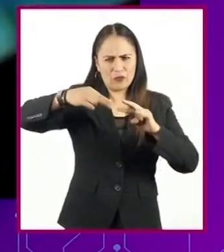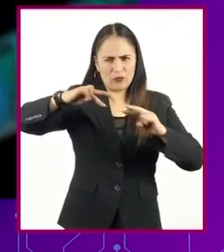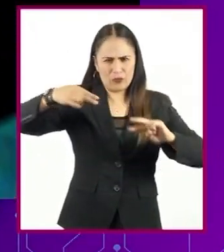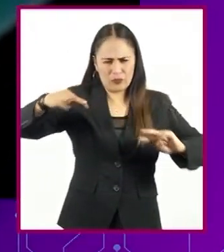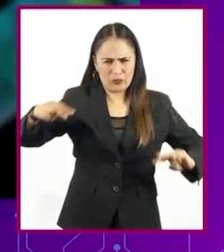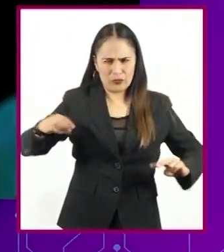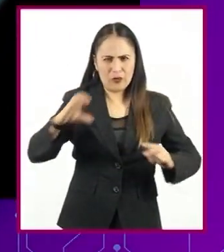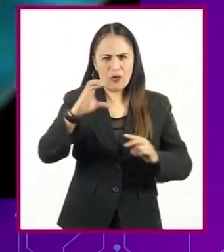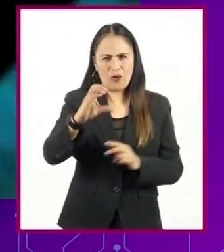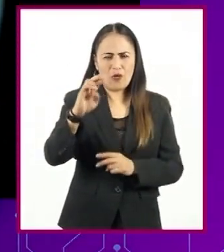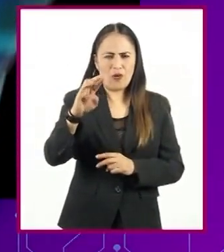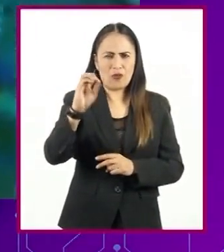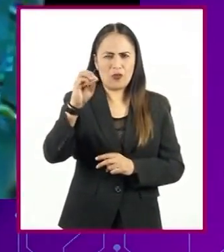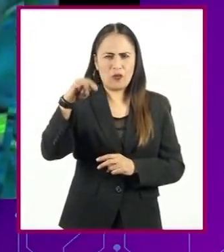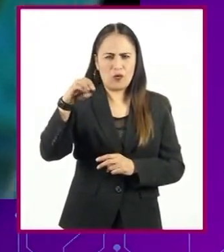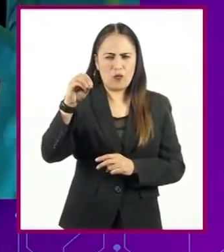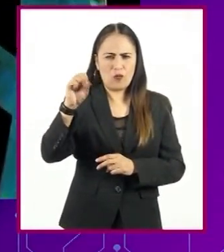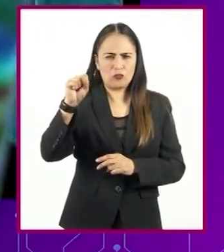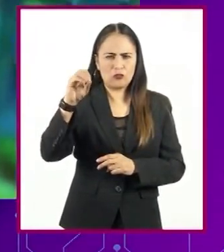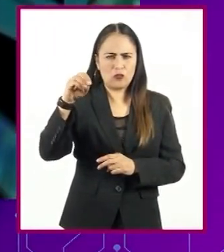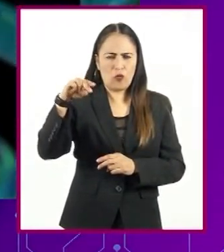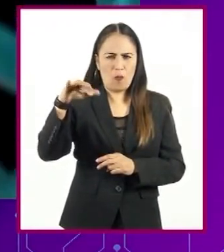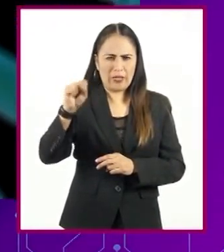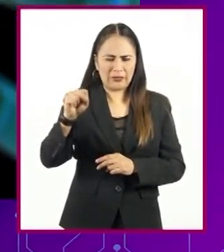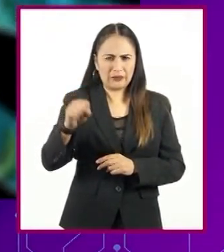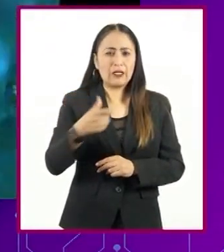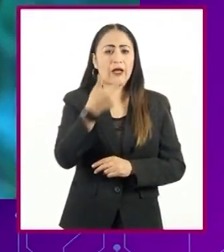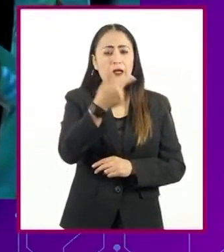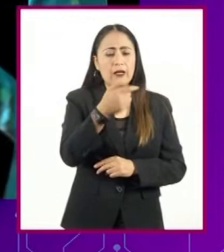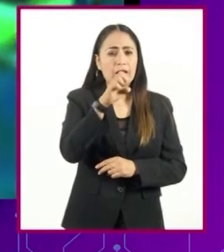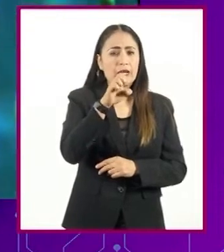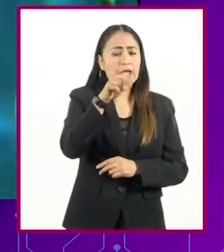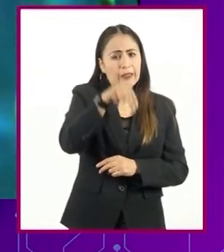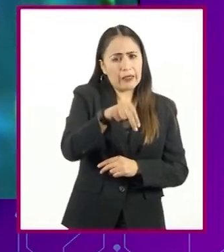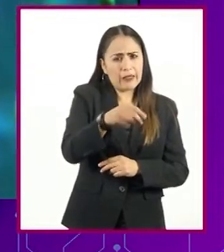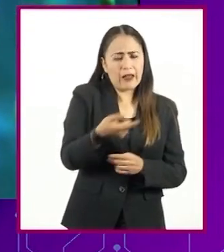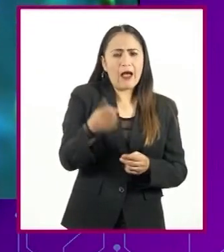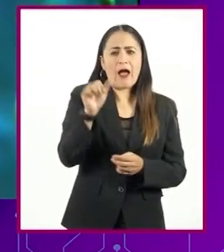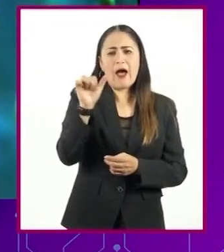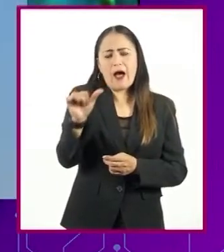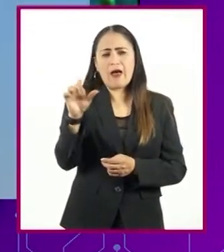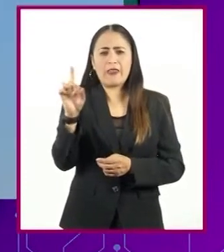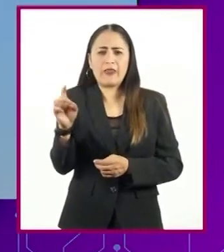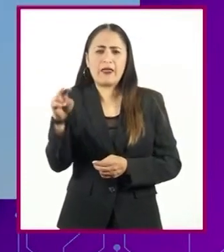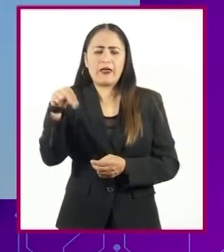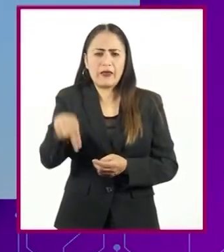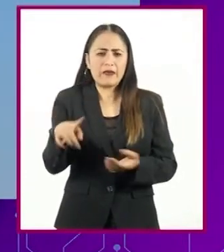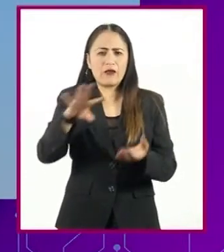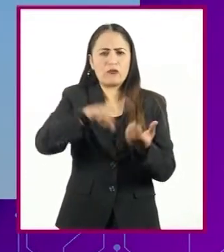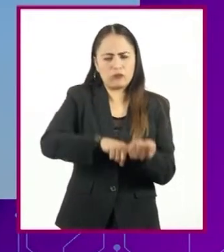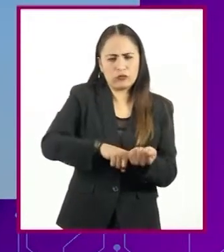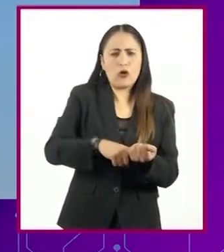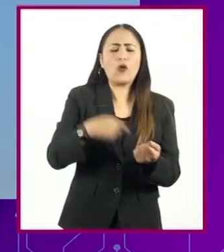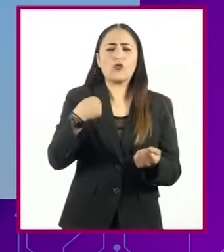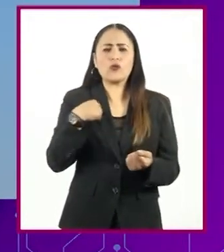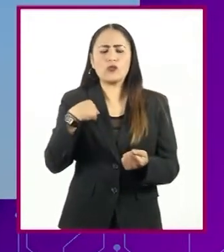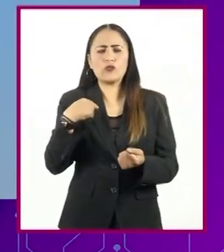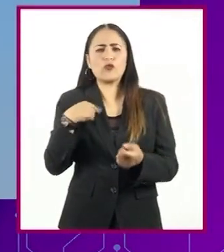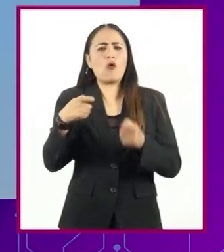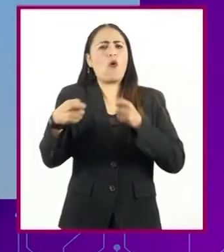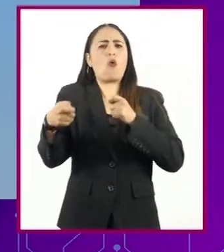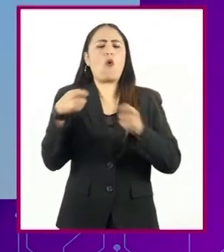B. Recuerden que los genes son segmentos de ADN. B. opero como una torre de control, ya que mi misión